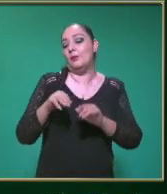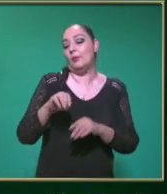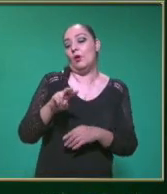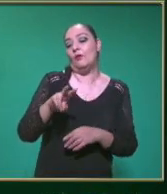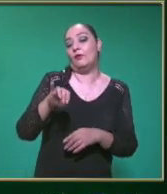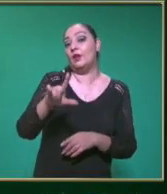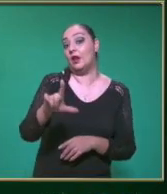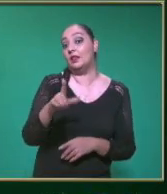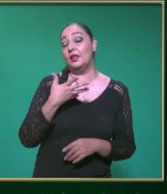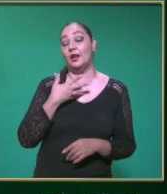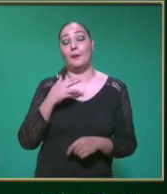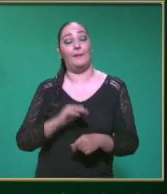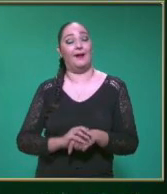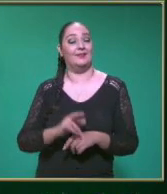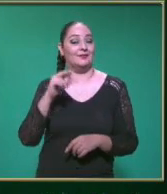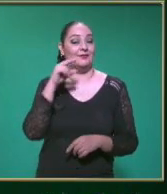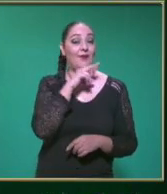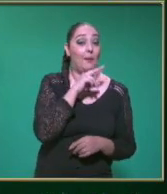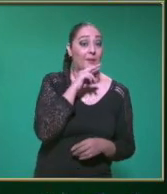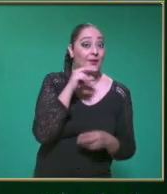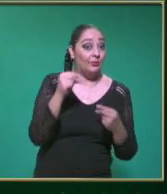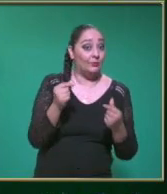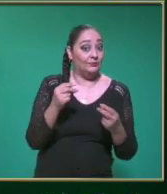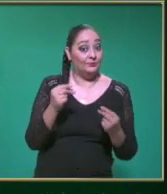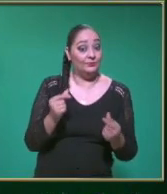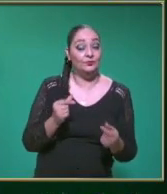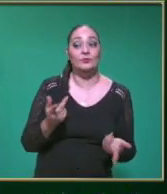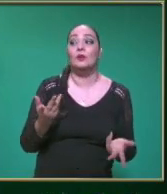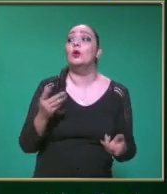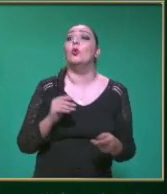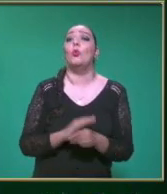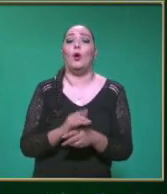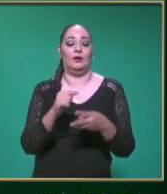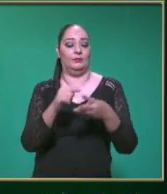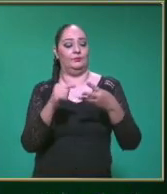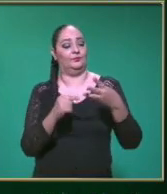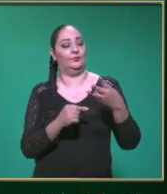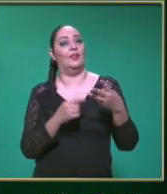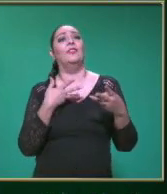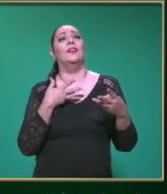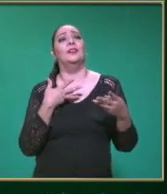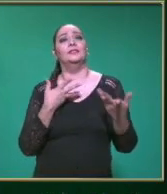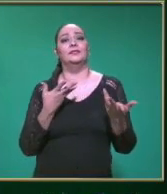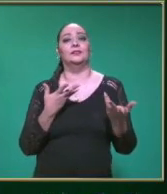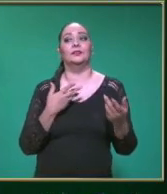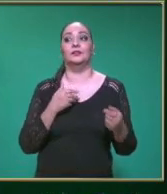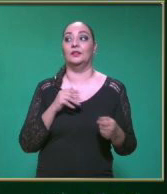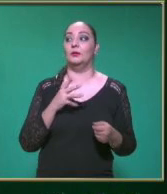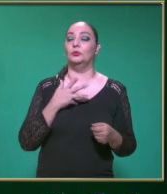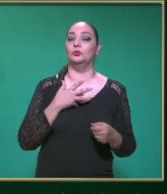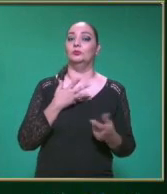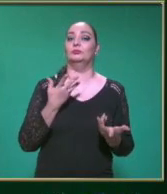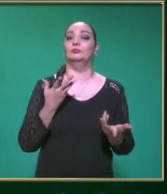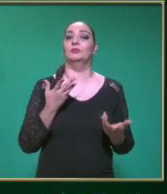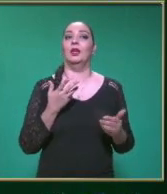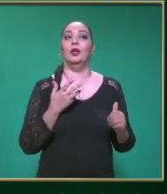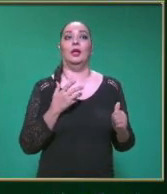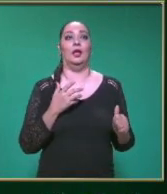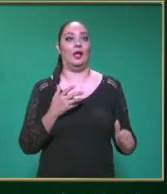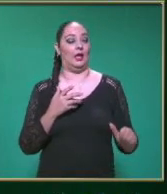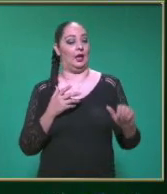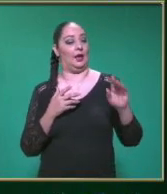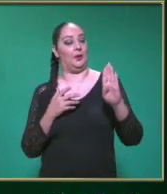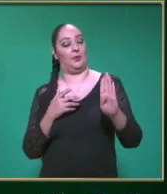quedan Tres opciones ¿Cuál vendría siendo De esas tres opciones? A los que nos sintonizan En radio Tenemos Una